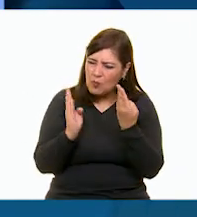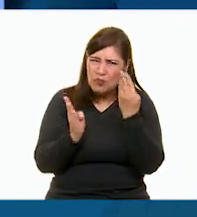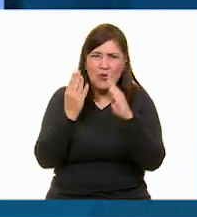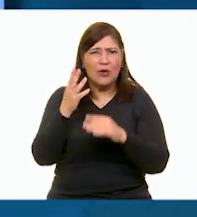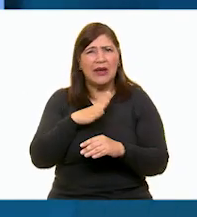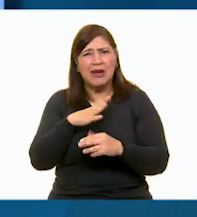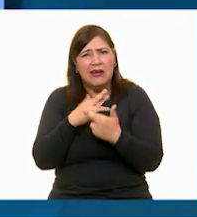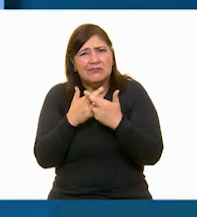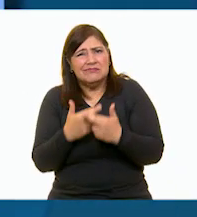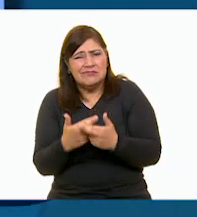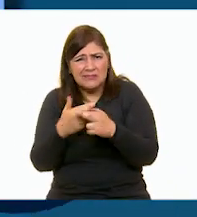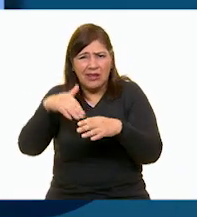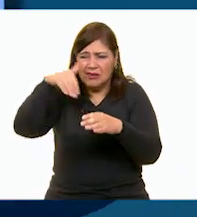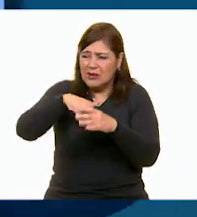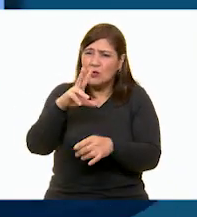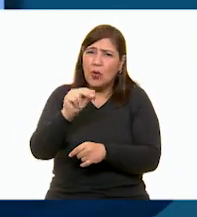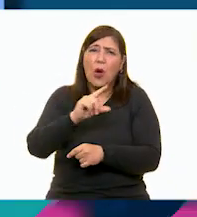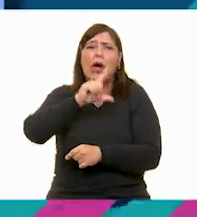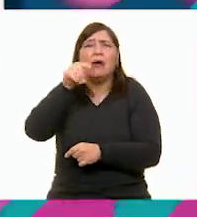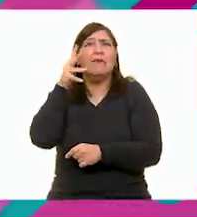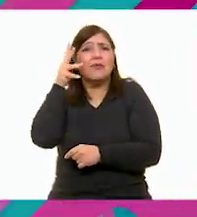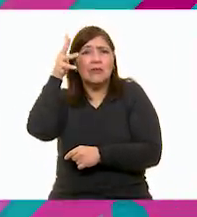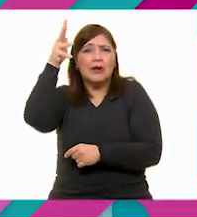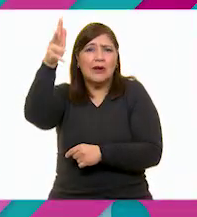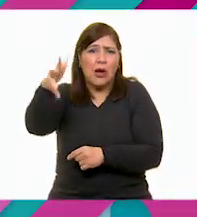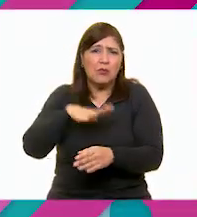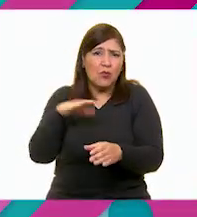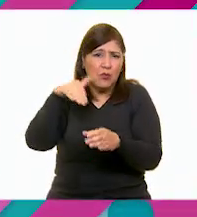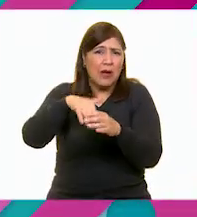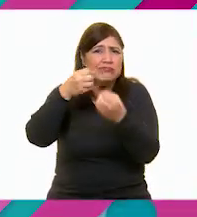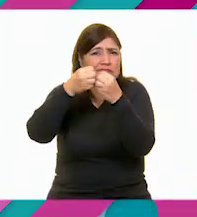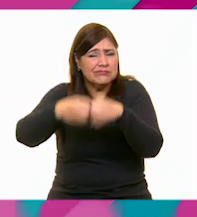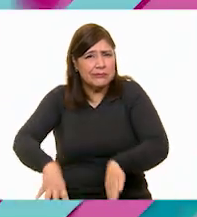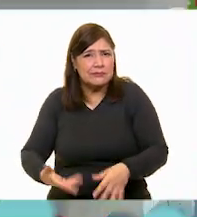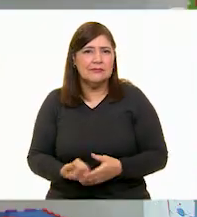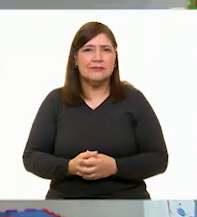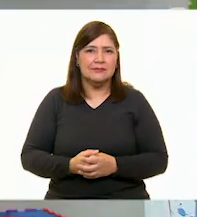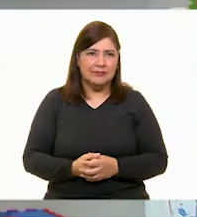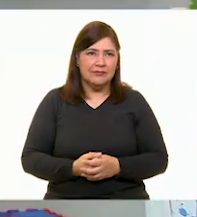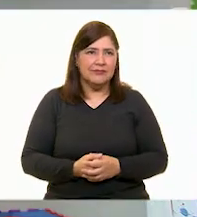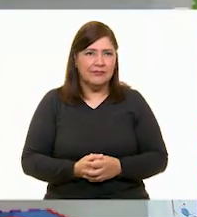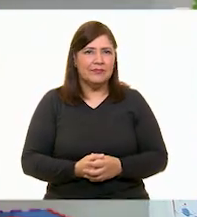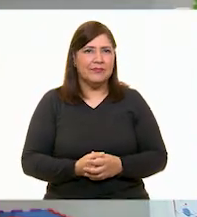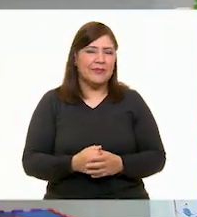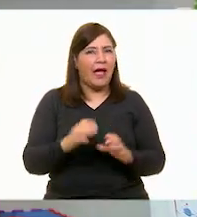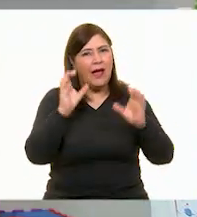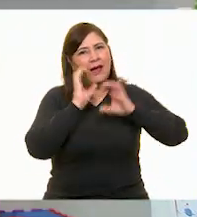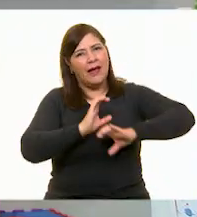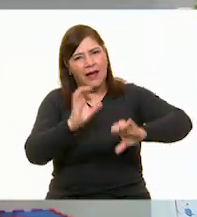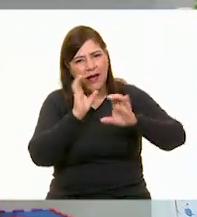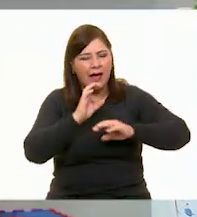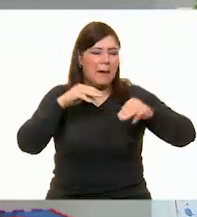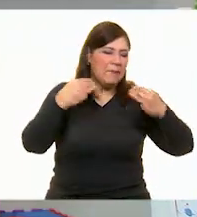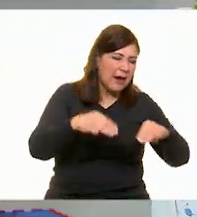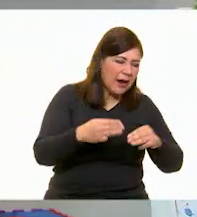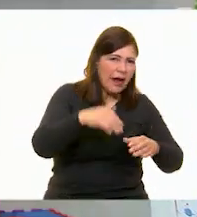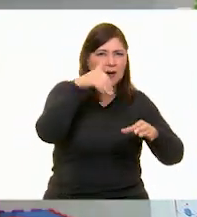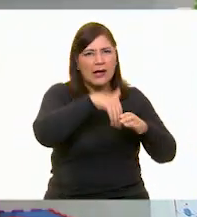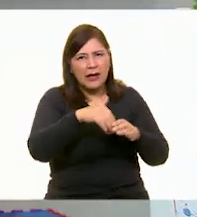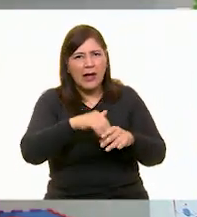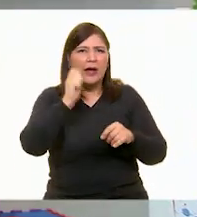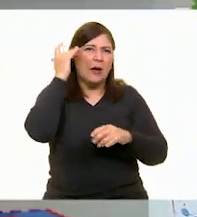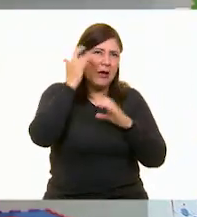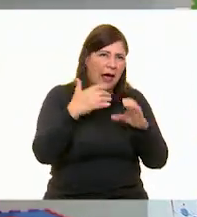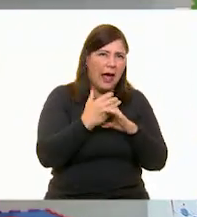bolsitas porque un día el mundo entero lo gobernarán bolsitas bolsitas en el mercado, bolsitas en los